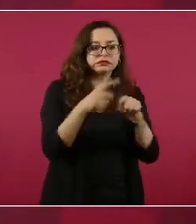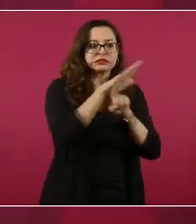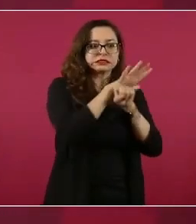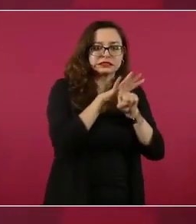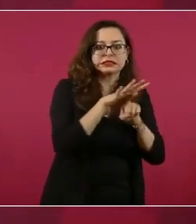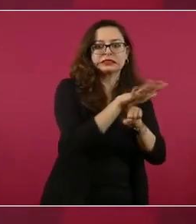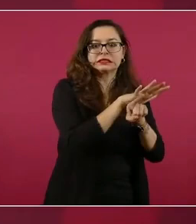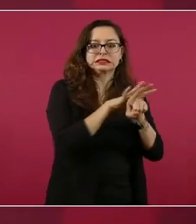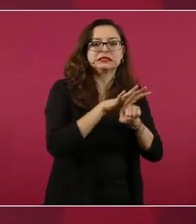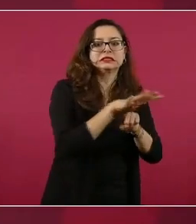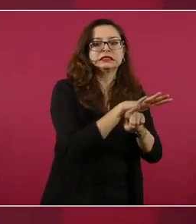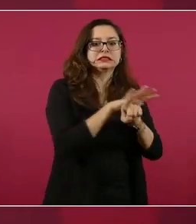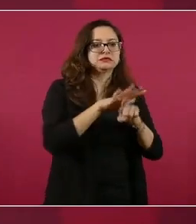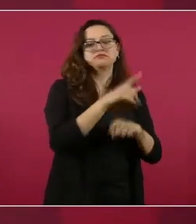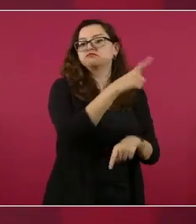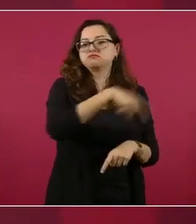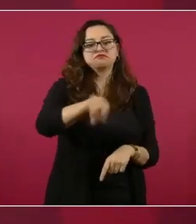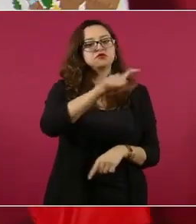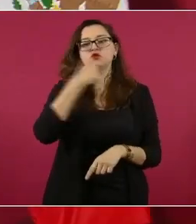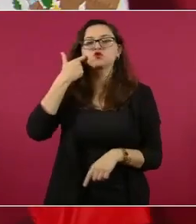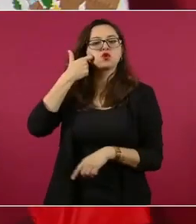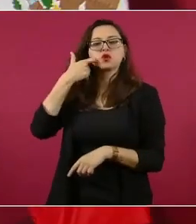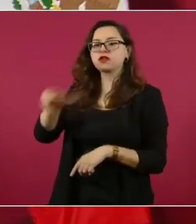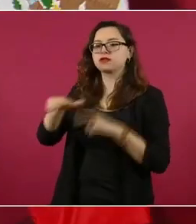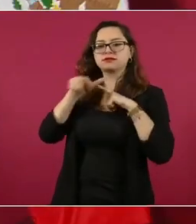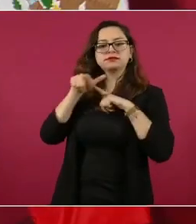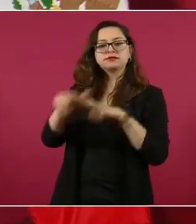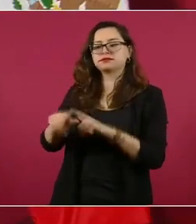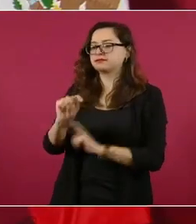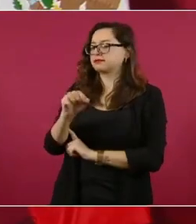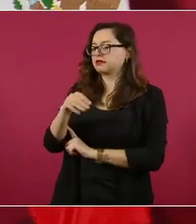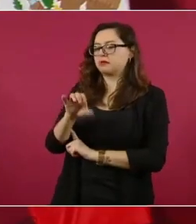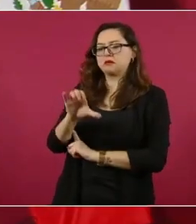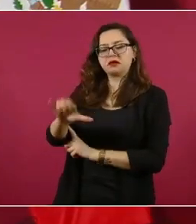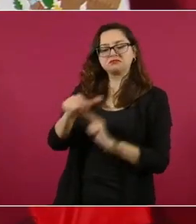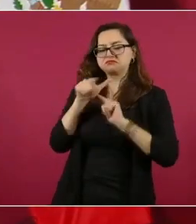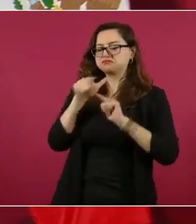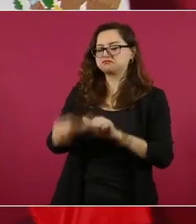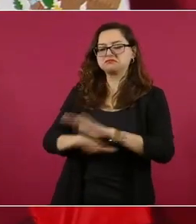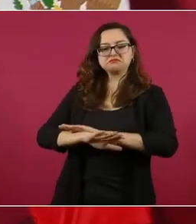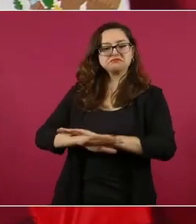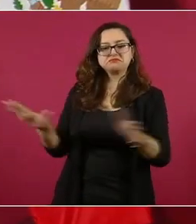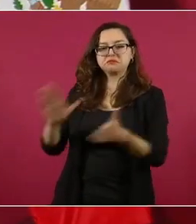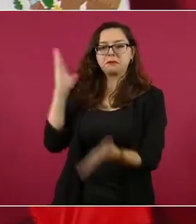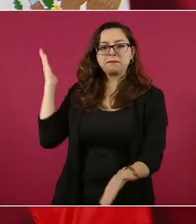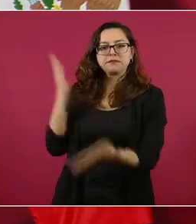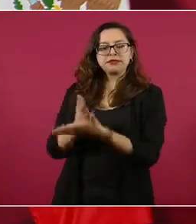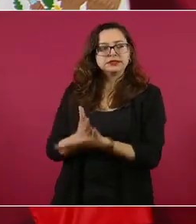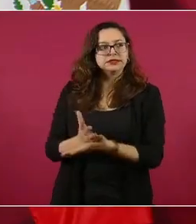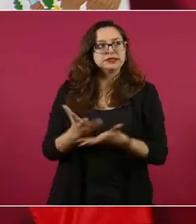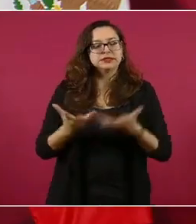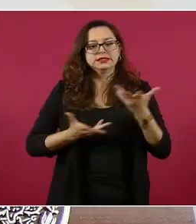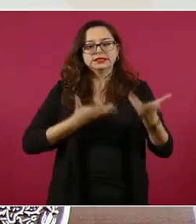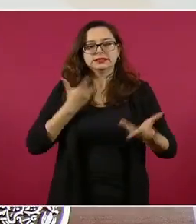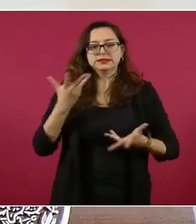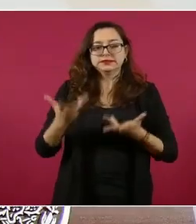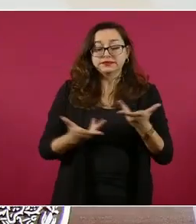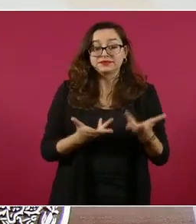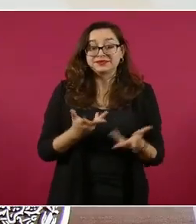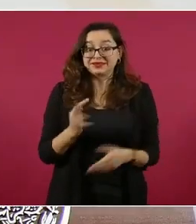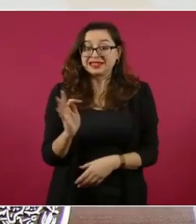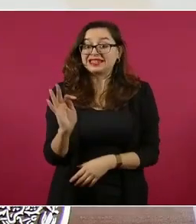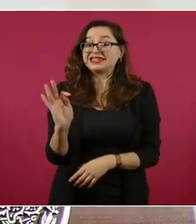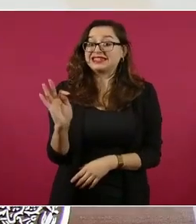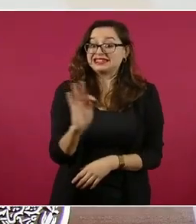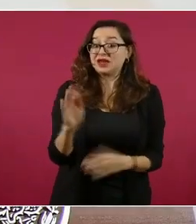continuar con el tratado. Y se llegó a plantear inclusive